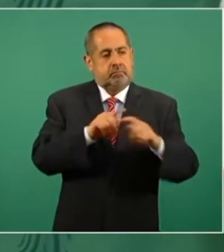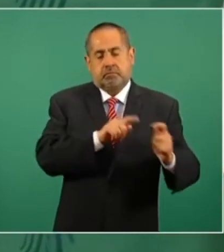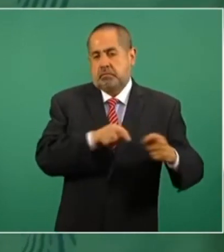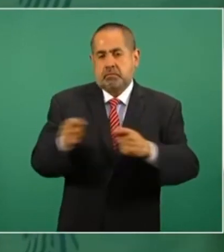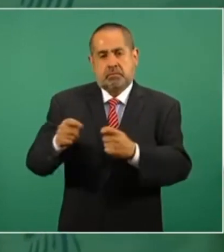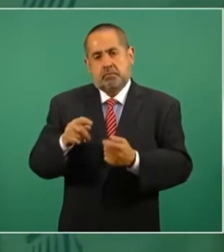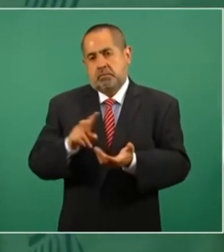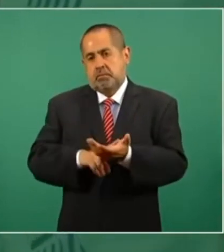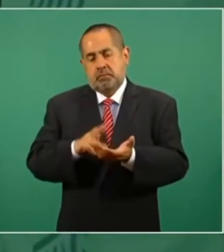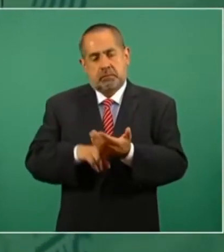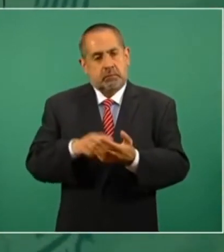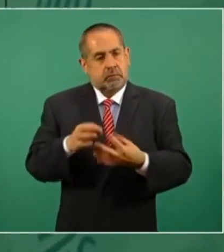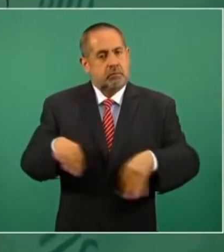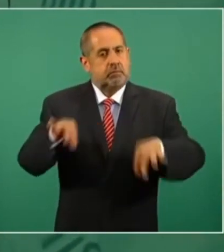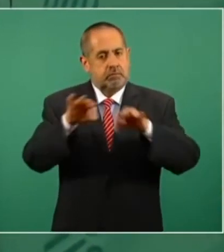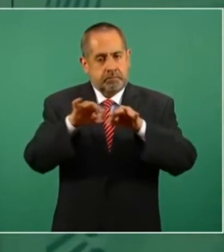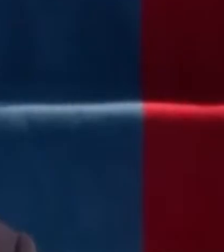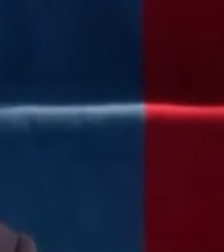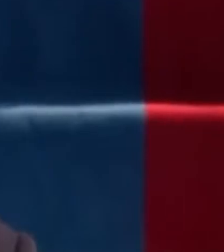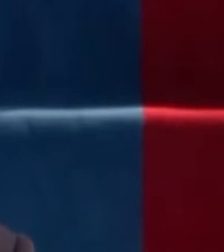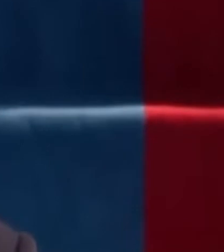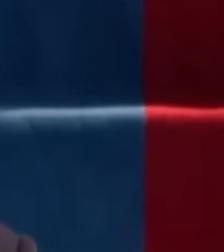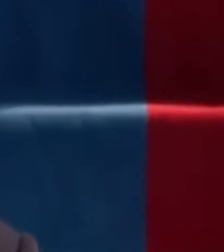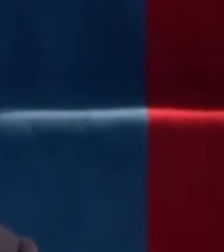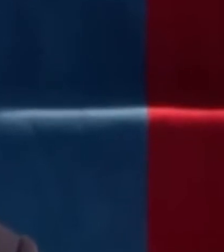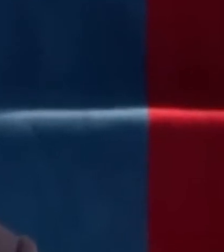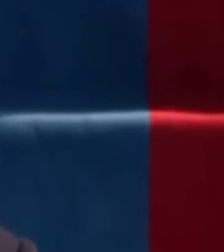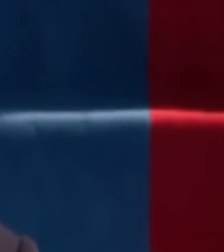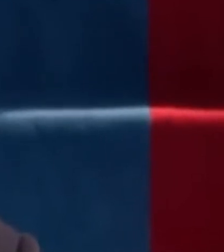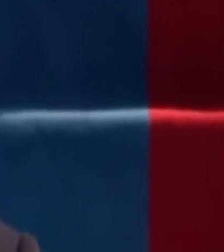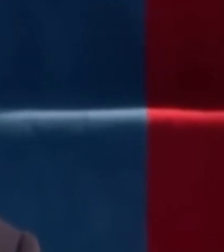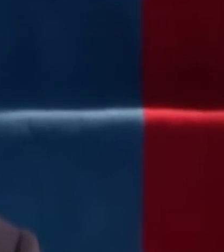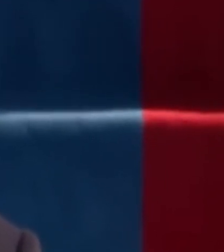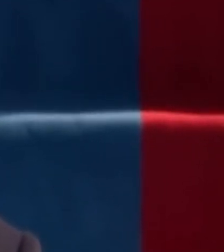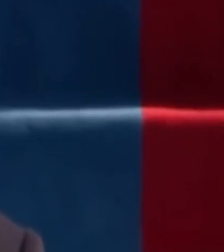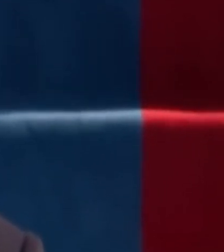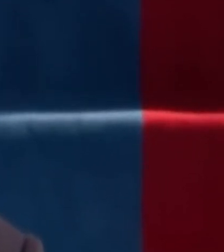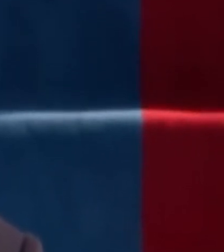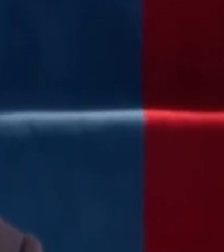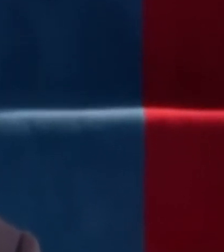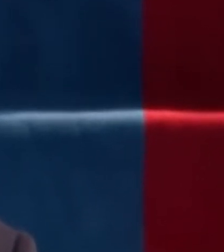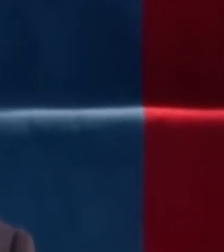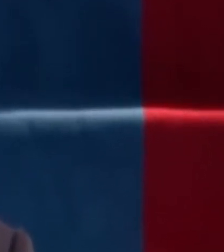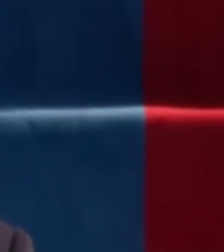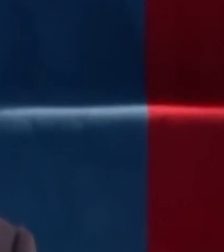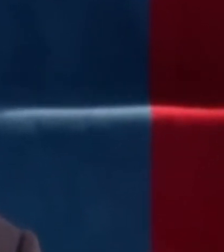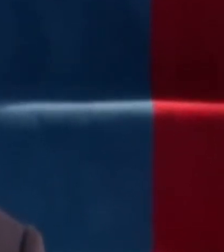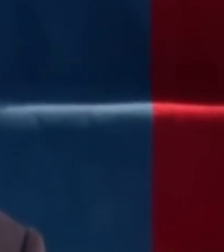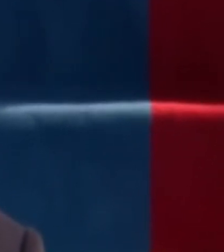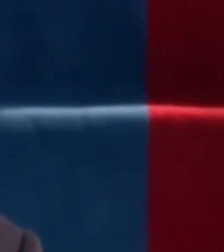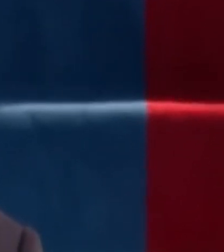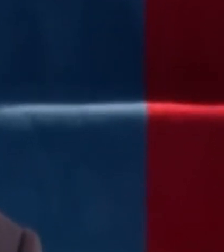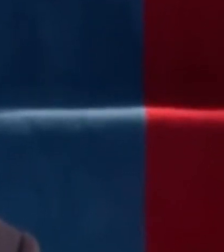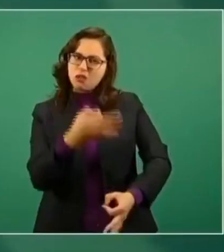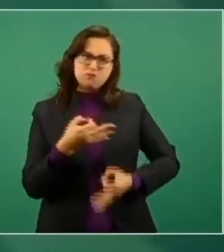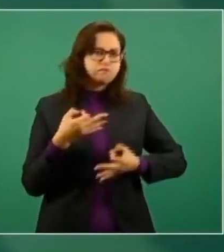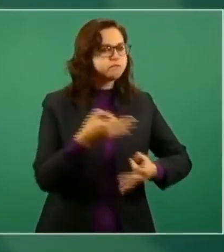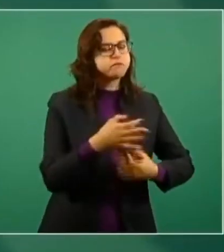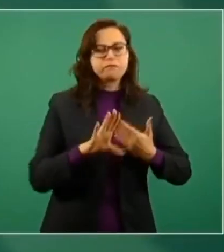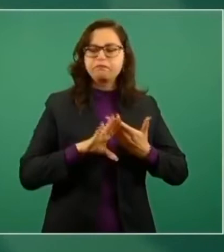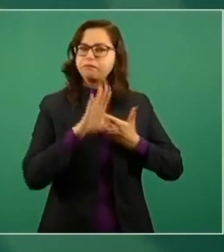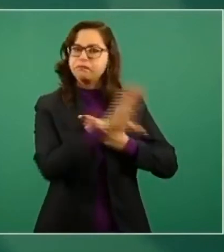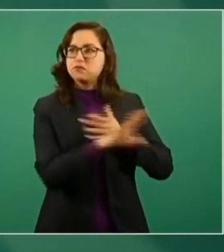destacar que después de que el gobierno de Joe Biden aprobó a finales de enero su beneplácito para que Moctezuma Barragán sea el nuevo